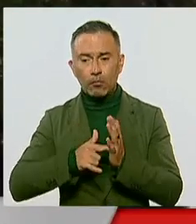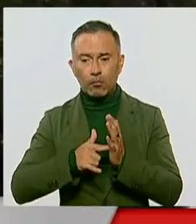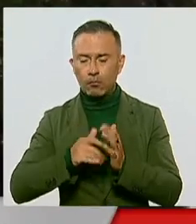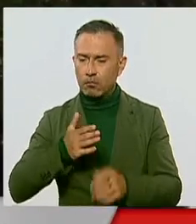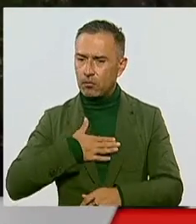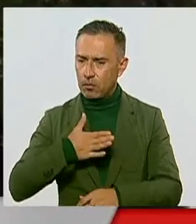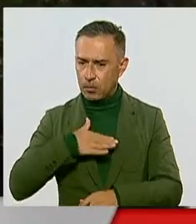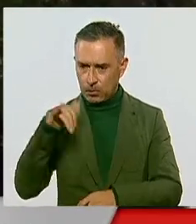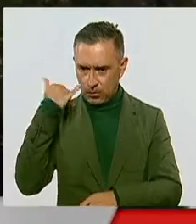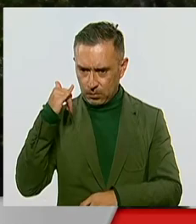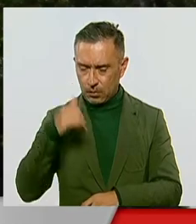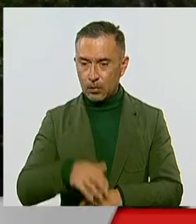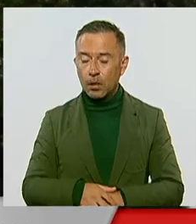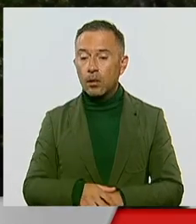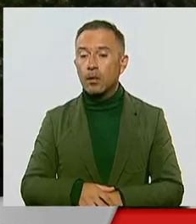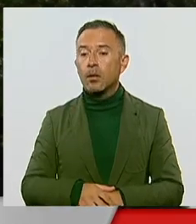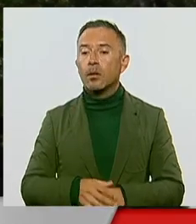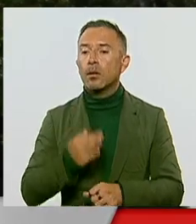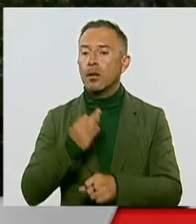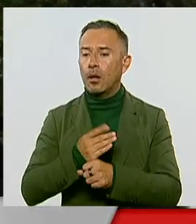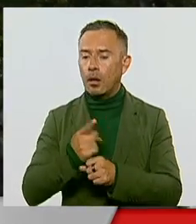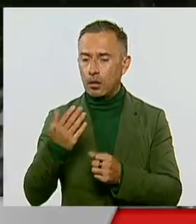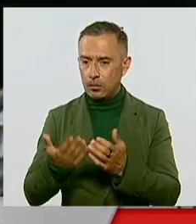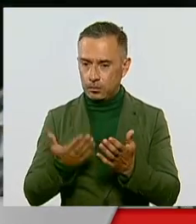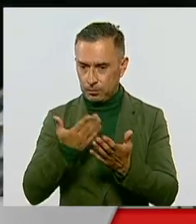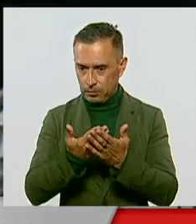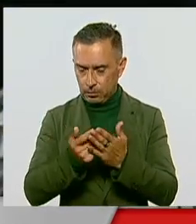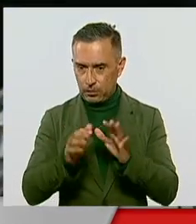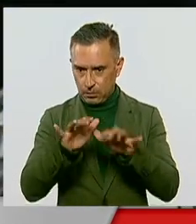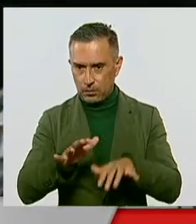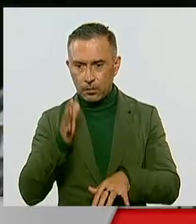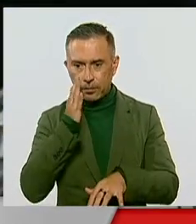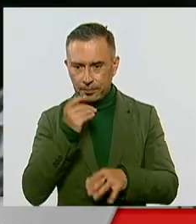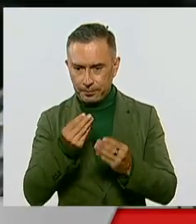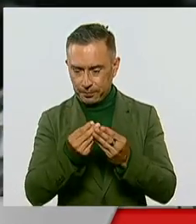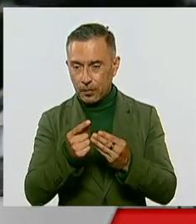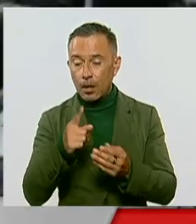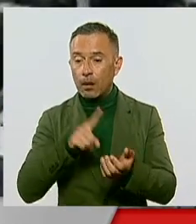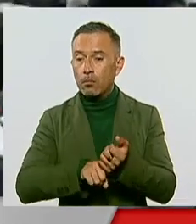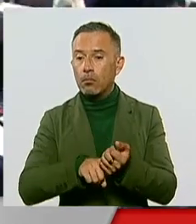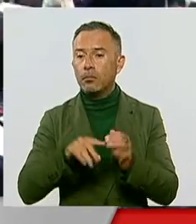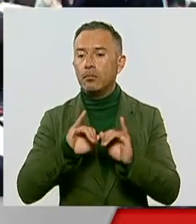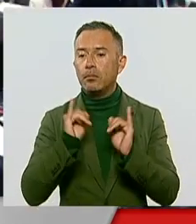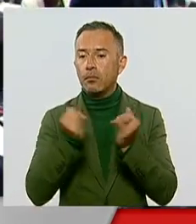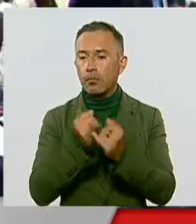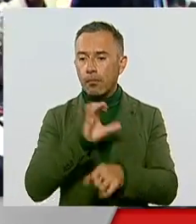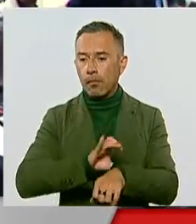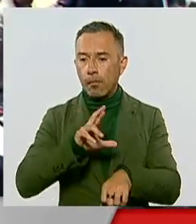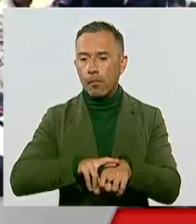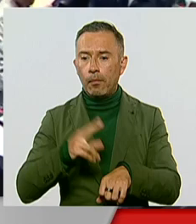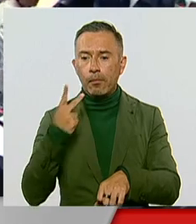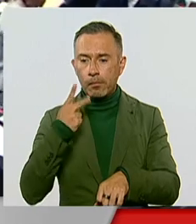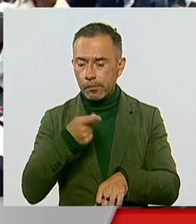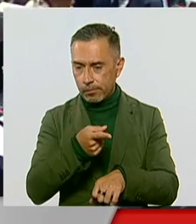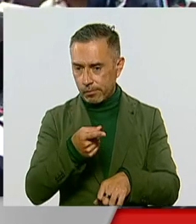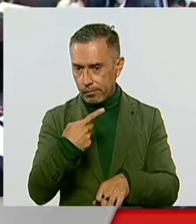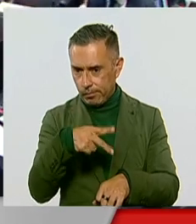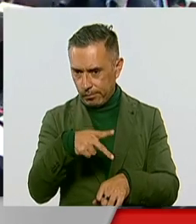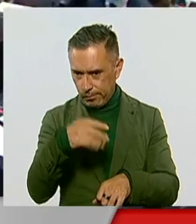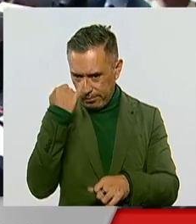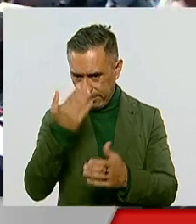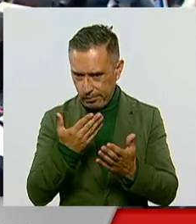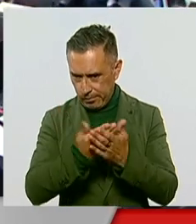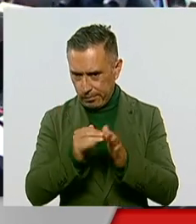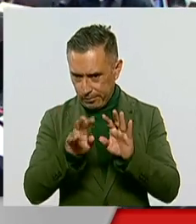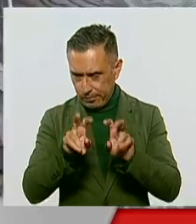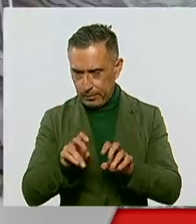El análisis de la minuta hoy se encuentra en el Senado de la República, donde la Junta de Coordinación Política tiene en cartera la discusión en